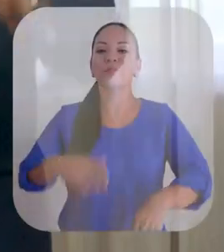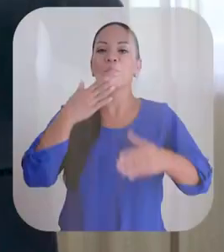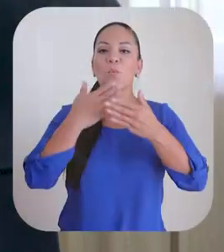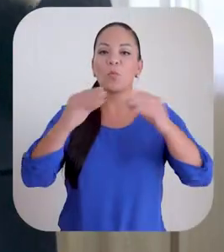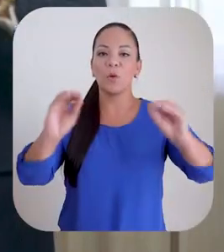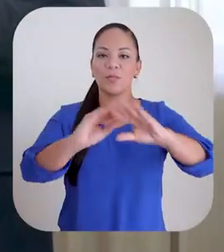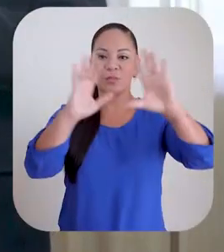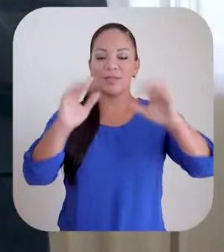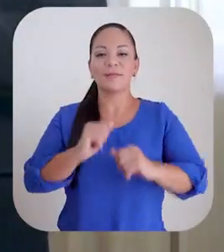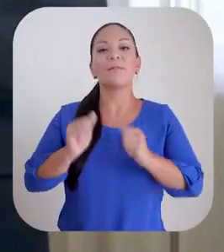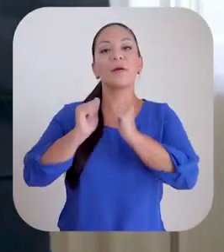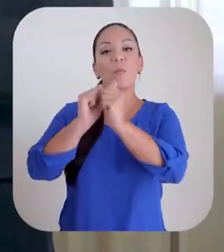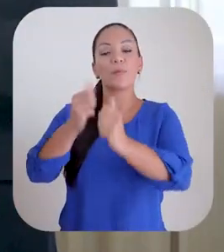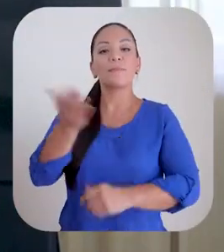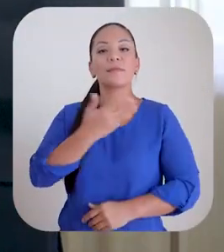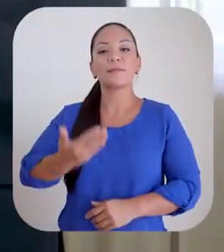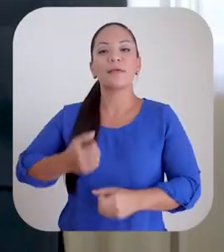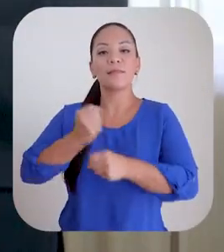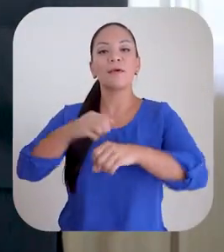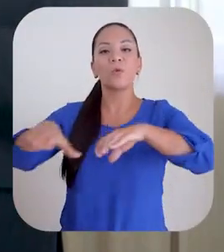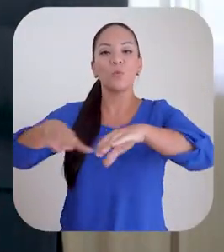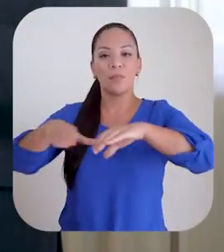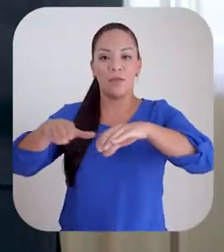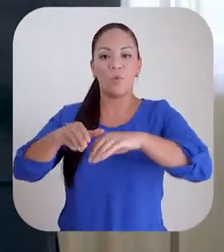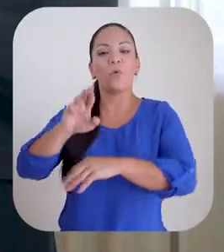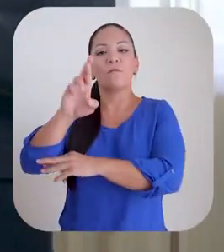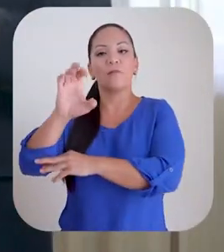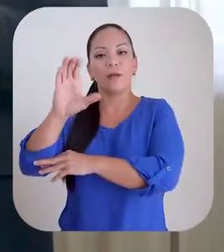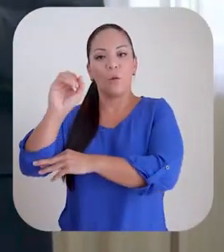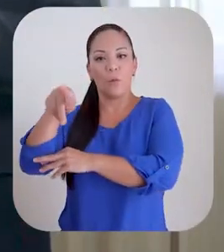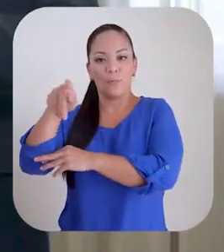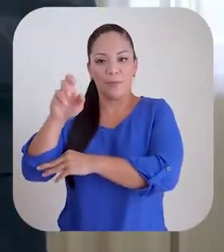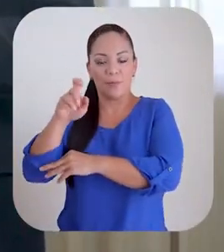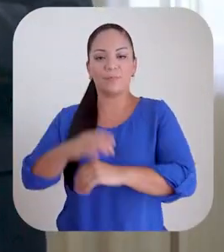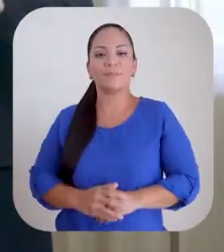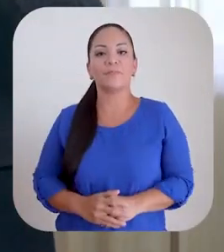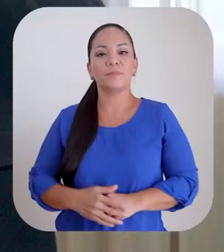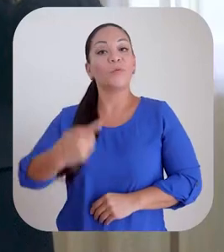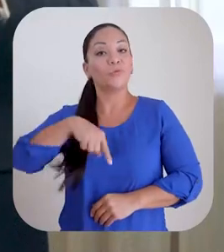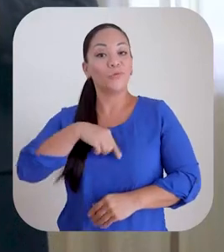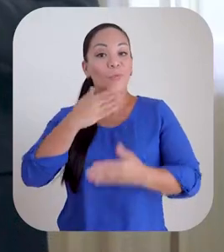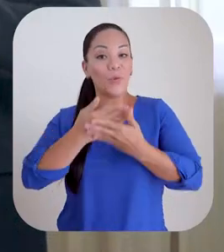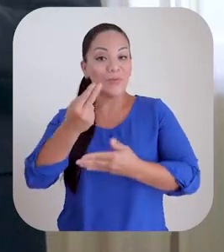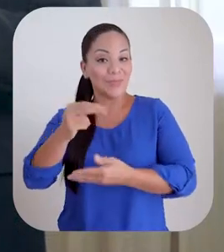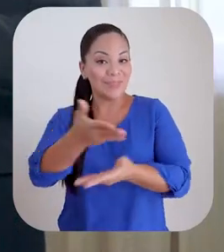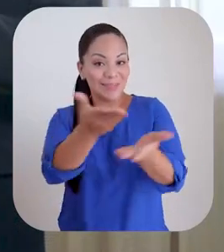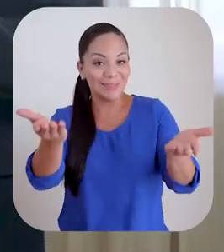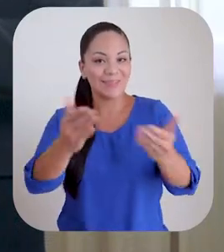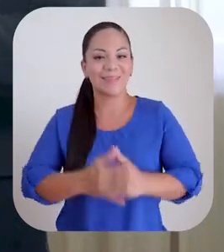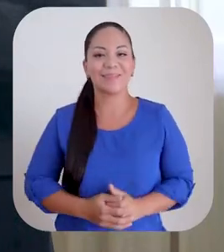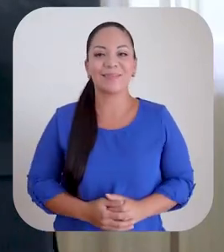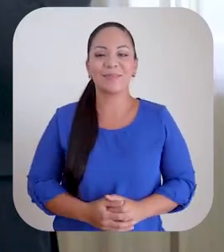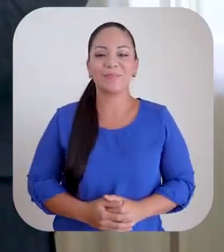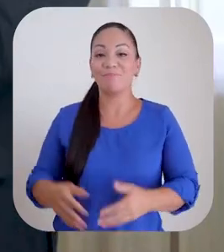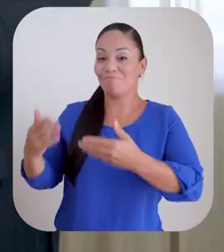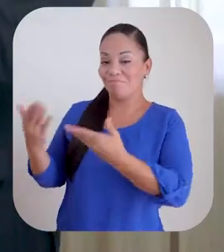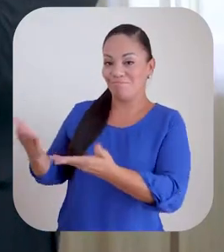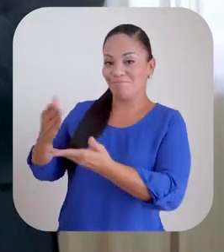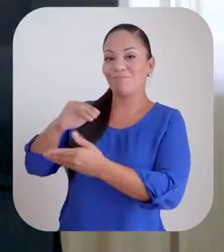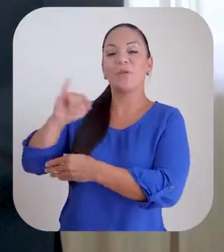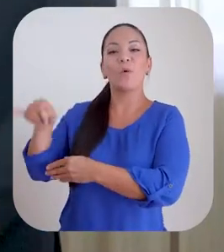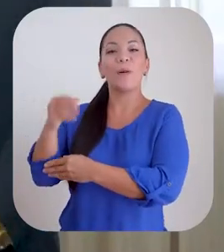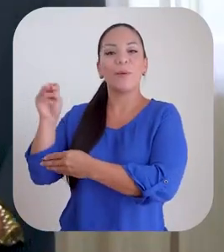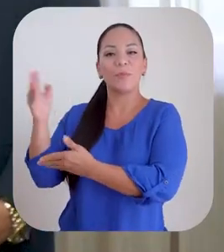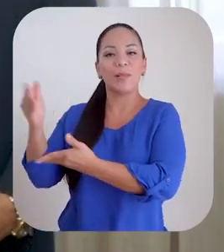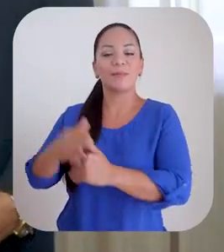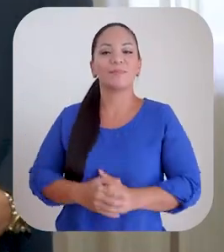Muy buenos días, me acompaña el presidente ejecutivo de Recope, les tenemos buenas noticias. Dele don